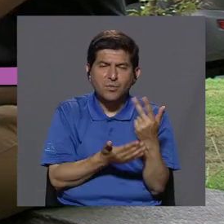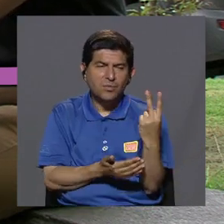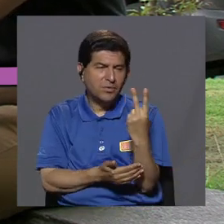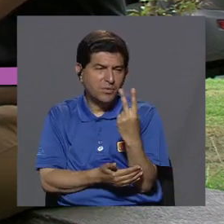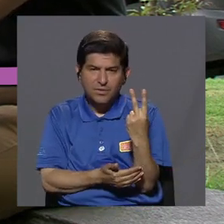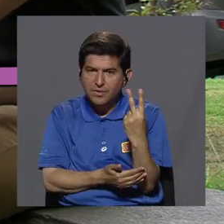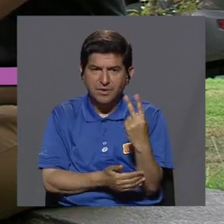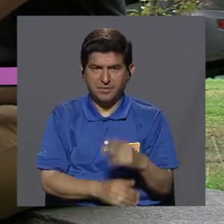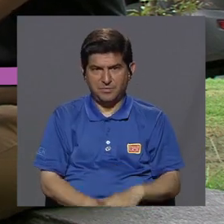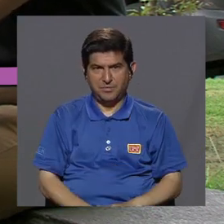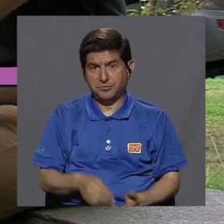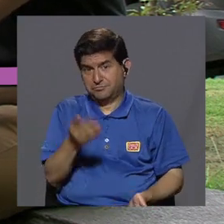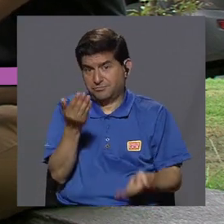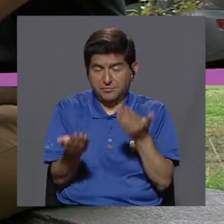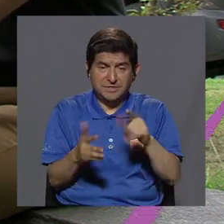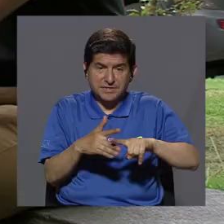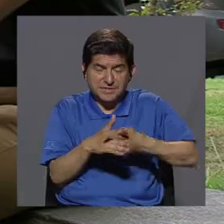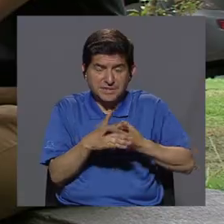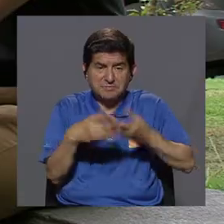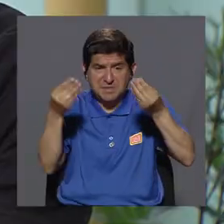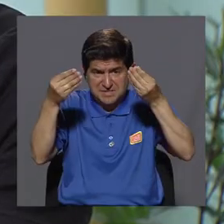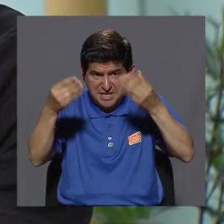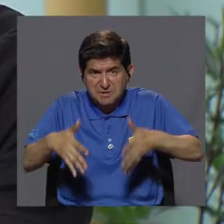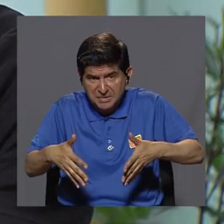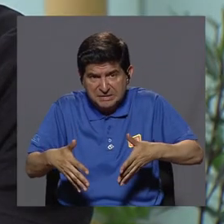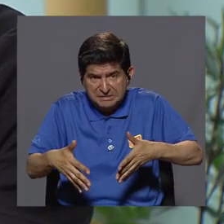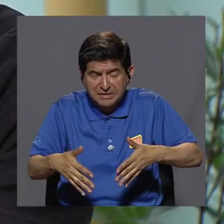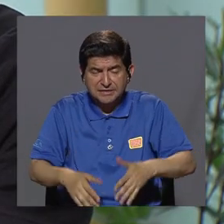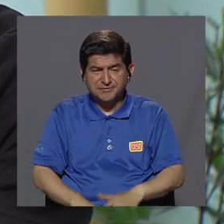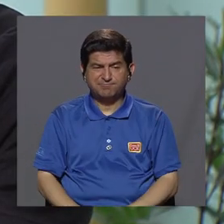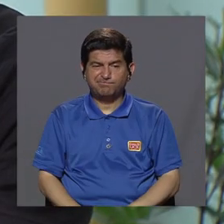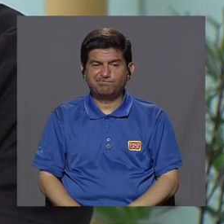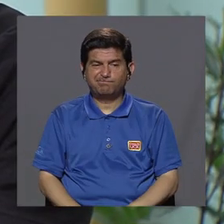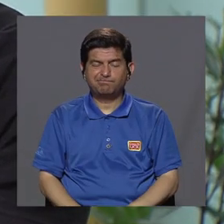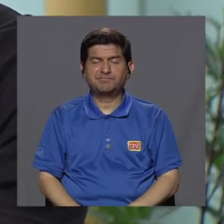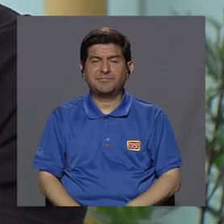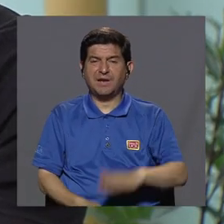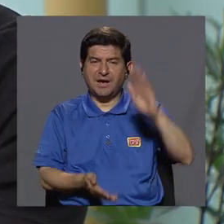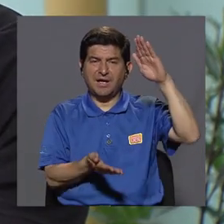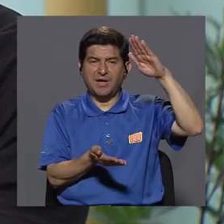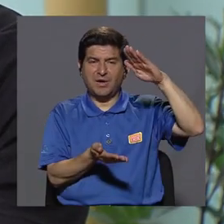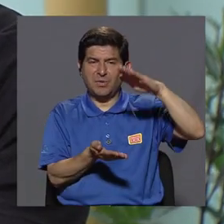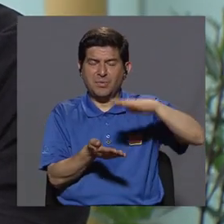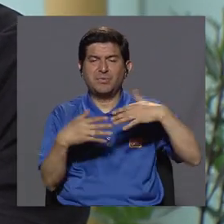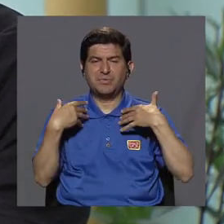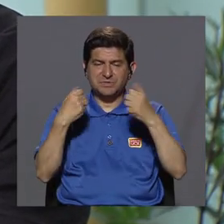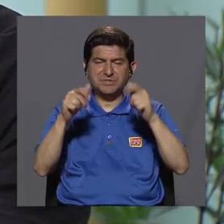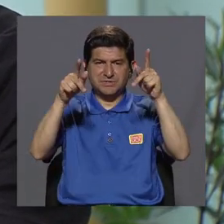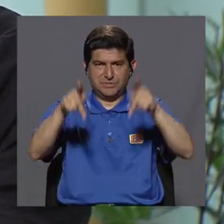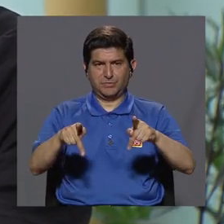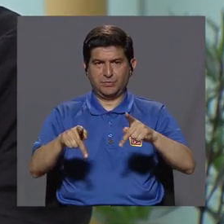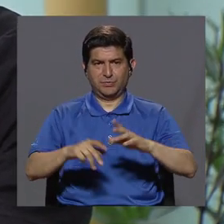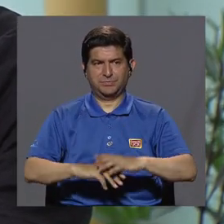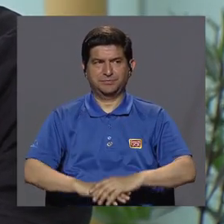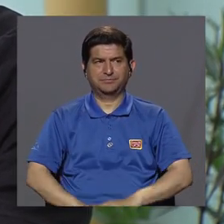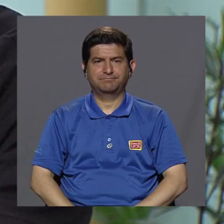dos, digamos, se empieza a perder, pues se va a ver un declive en la salud de la persona.